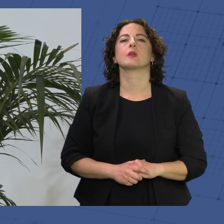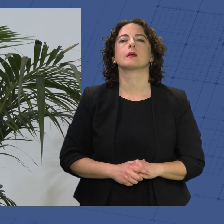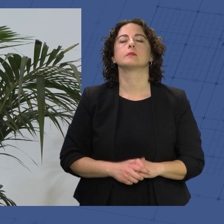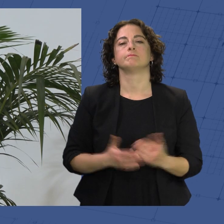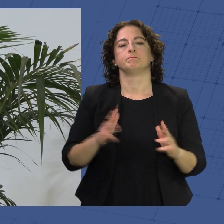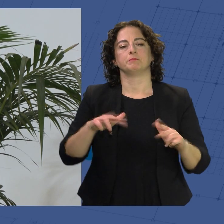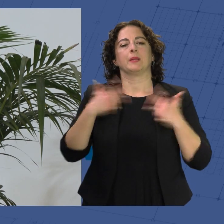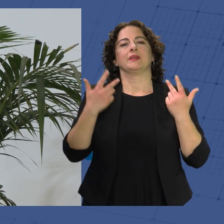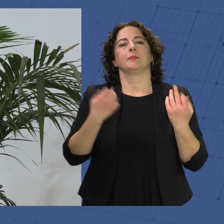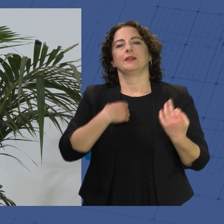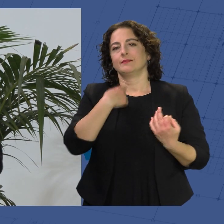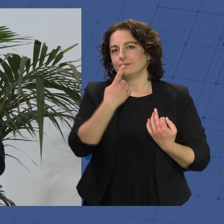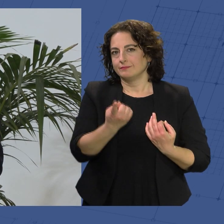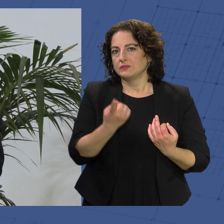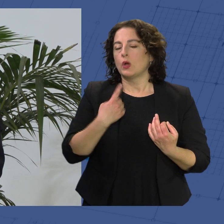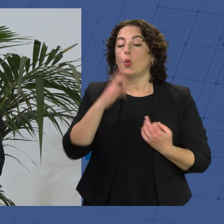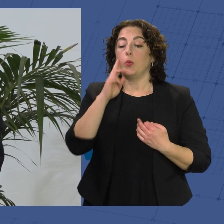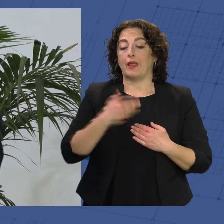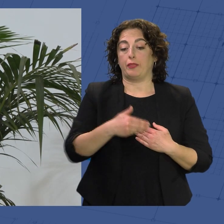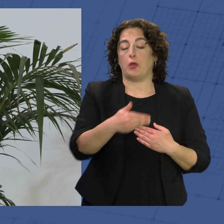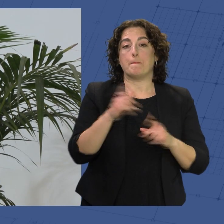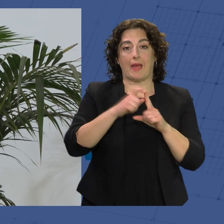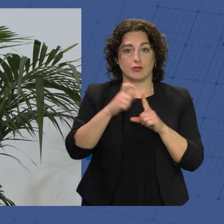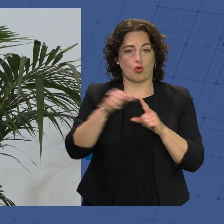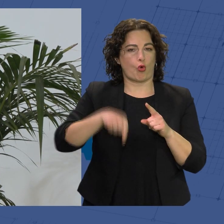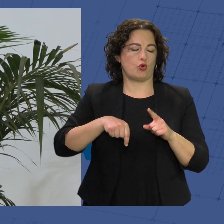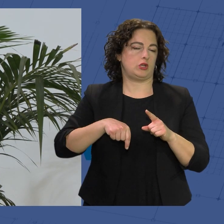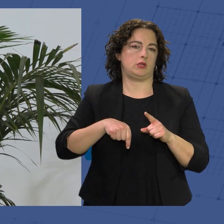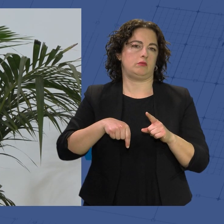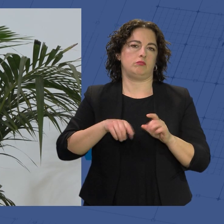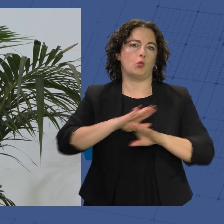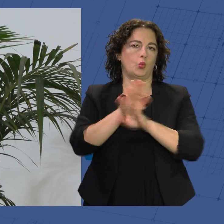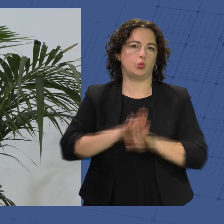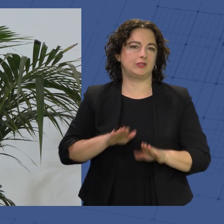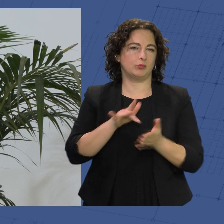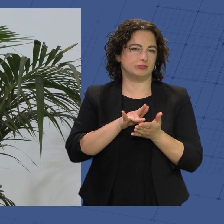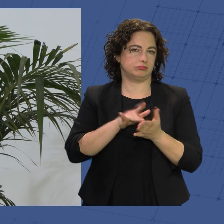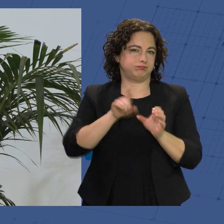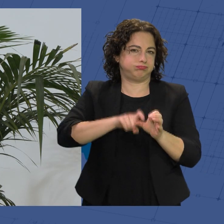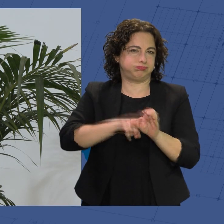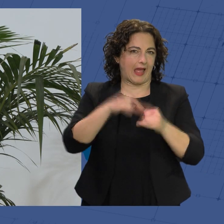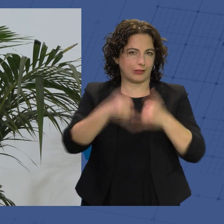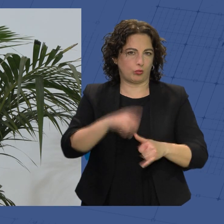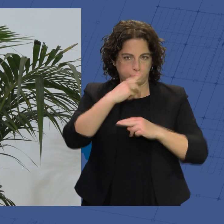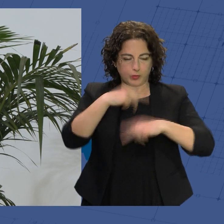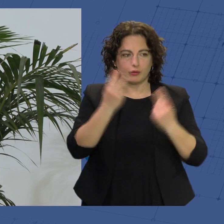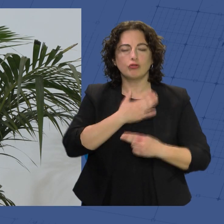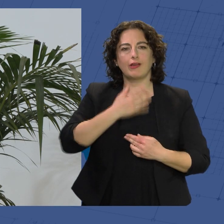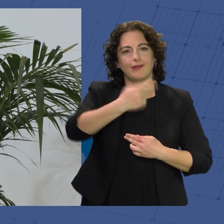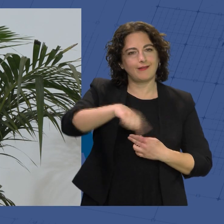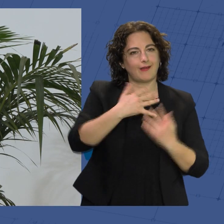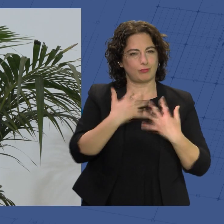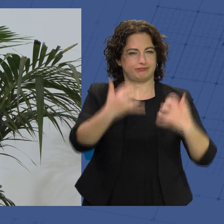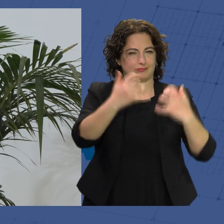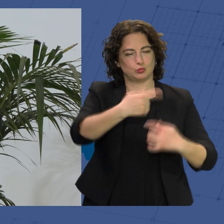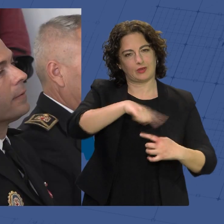Permítame que les diga que aunque mi jubilación es en mayo, hoy es mi último acto público y he querido que ustedes lo compartieran